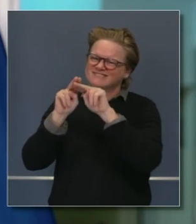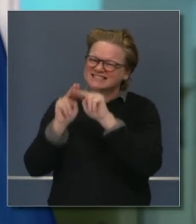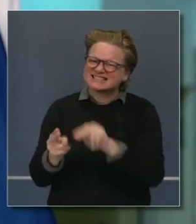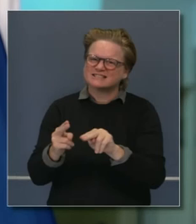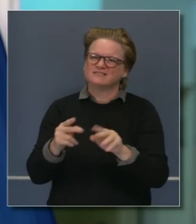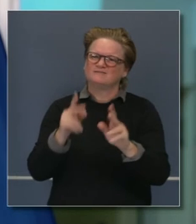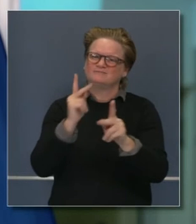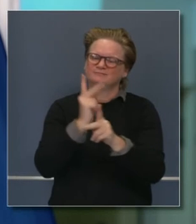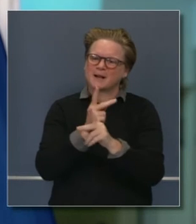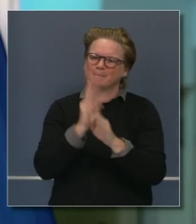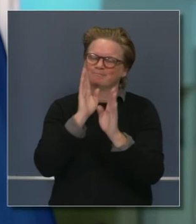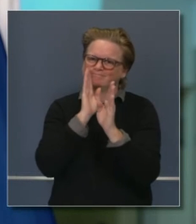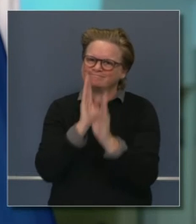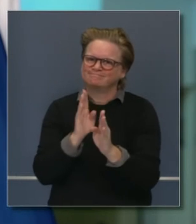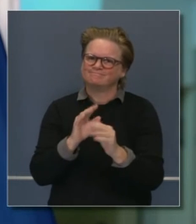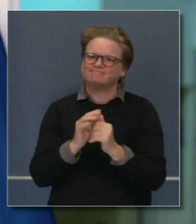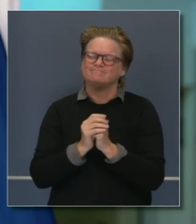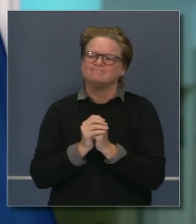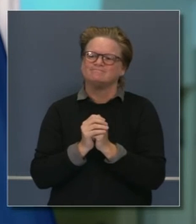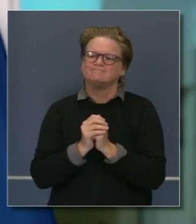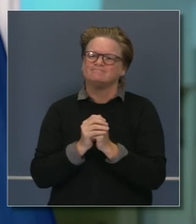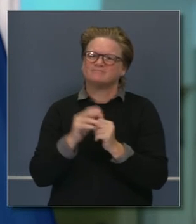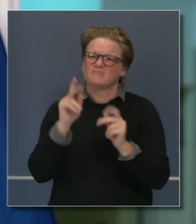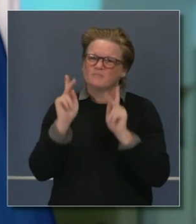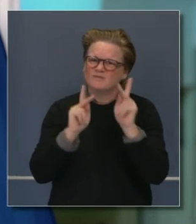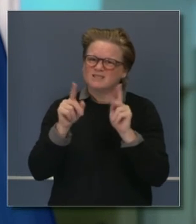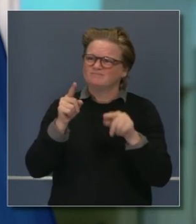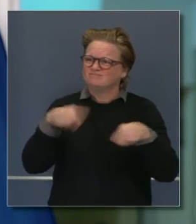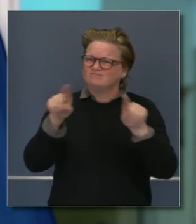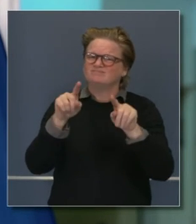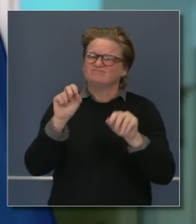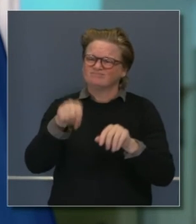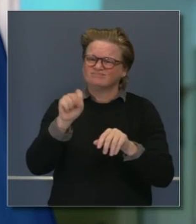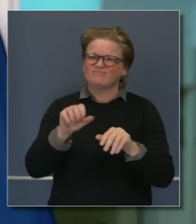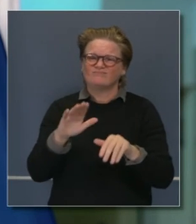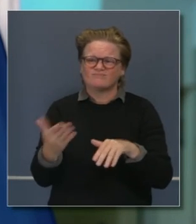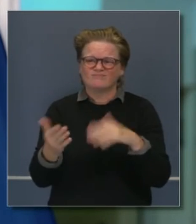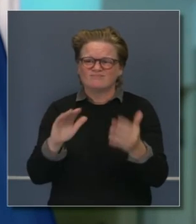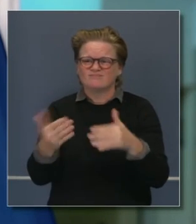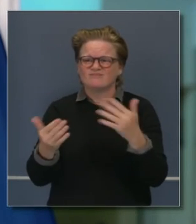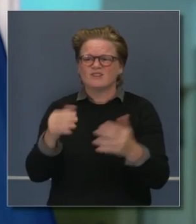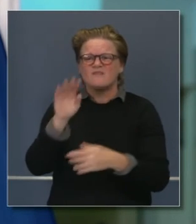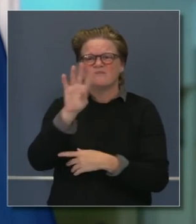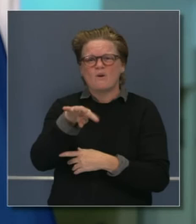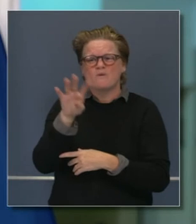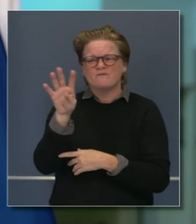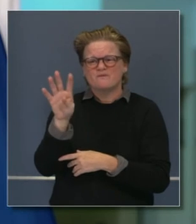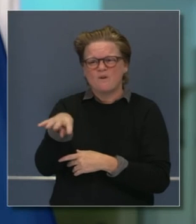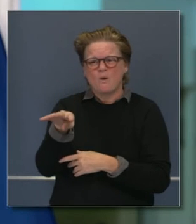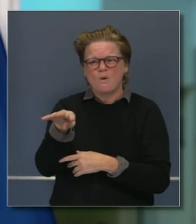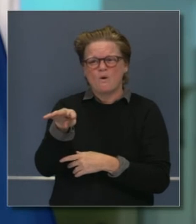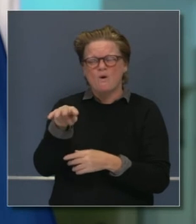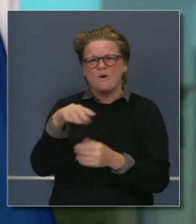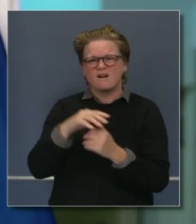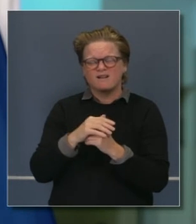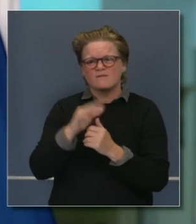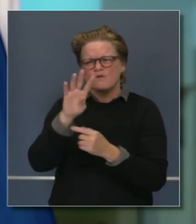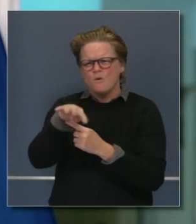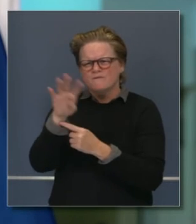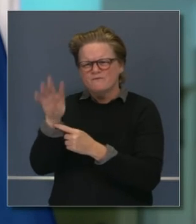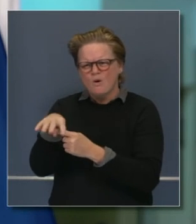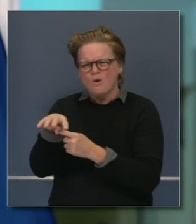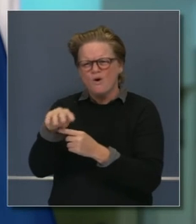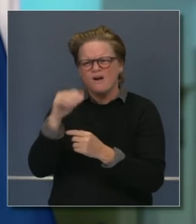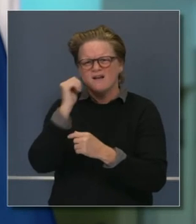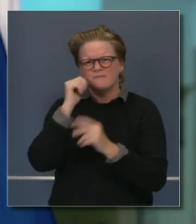aumento. Esta enfermedad sigue siendo mortal. 44 muertes cada día es el promedio en California en los